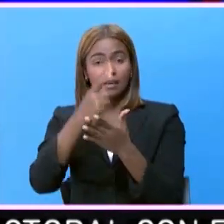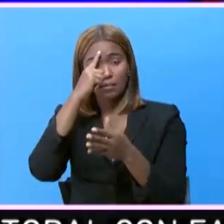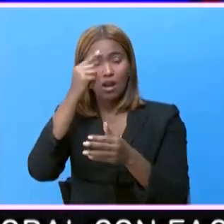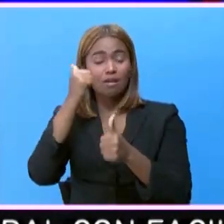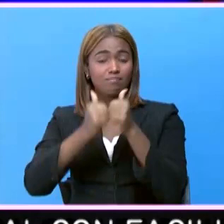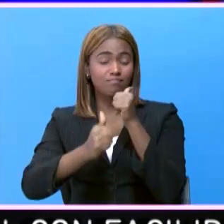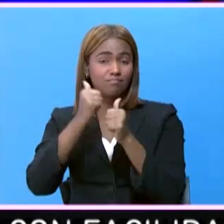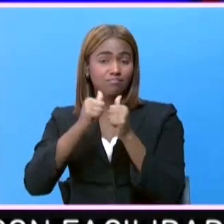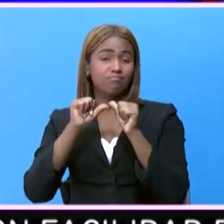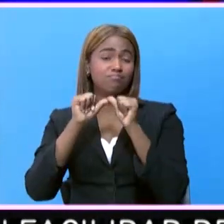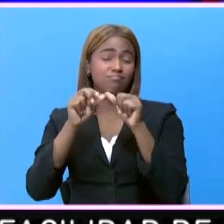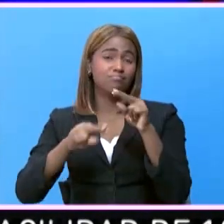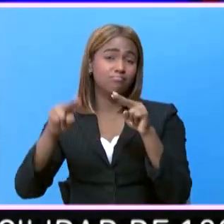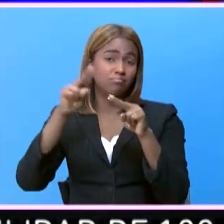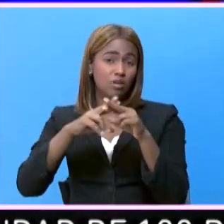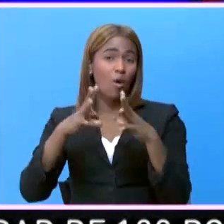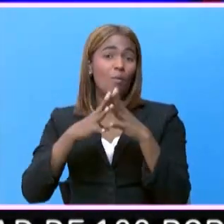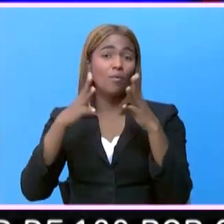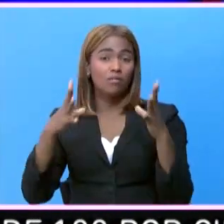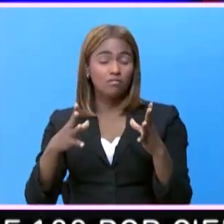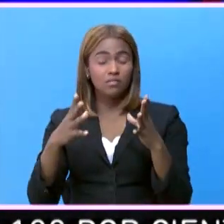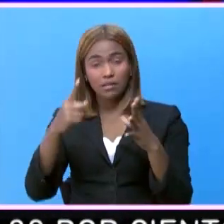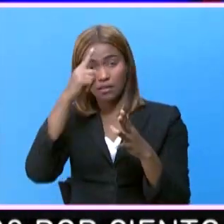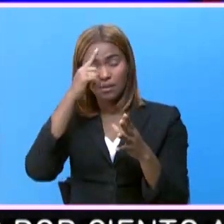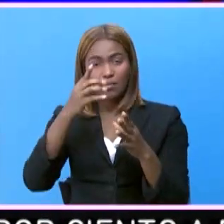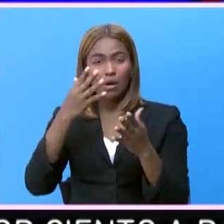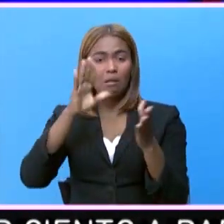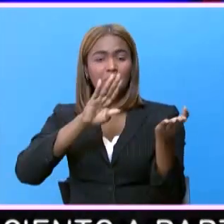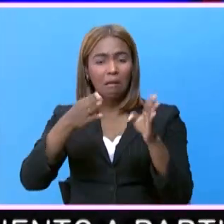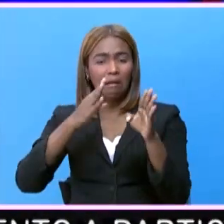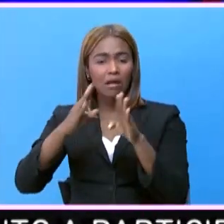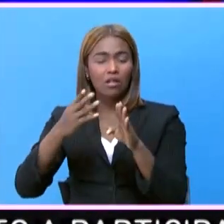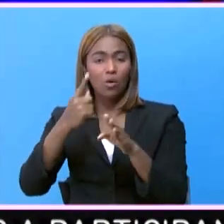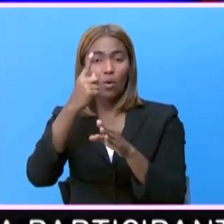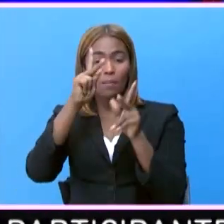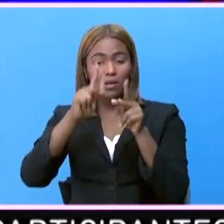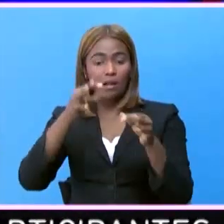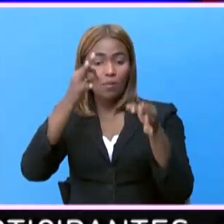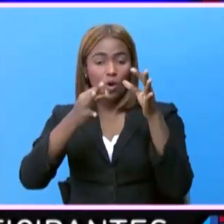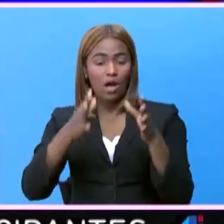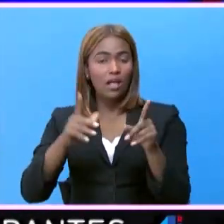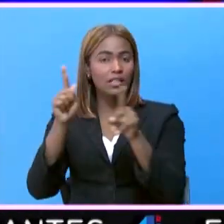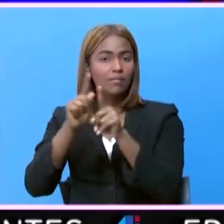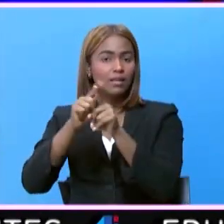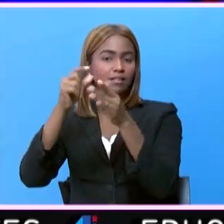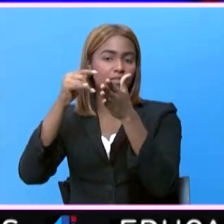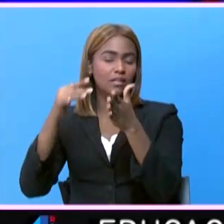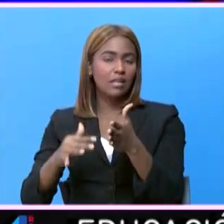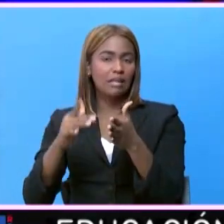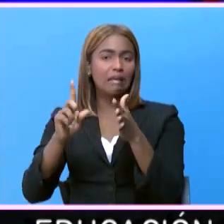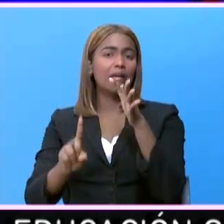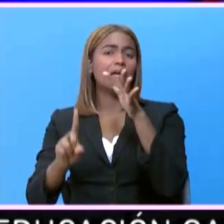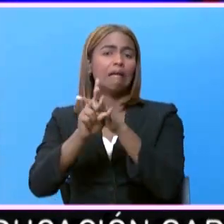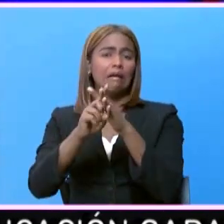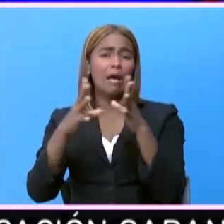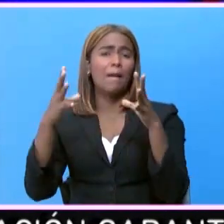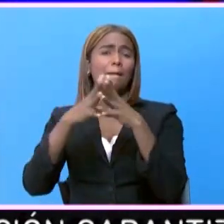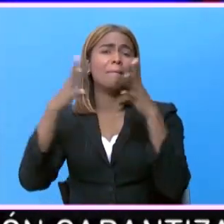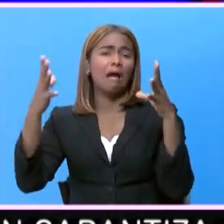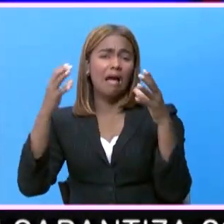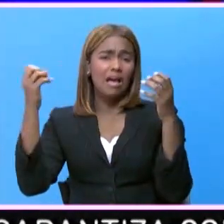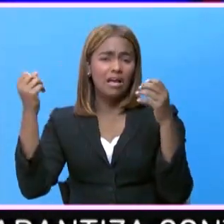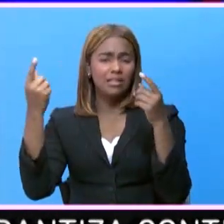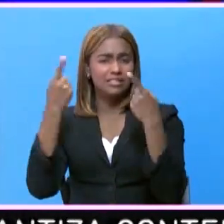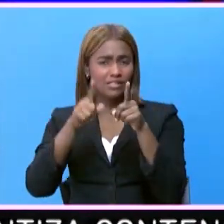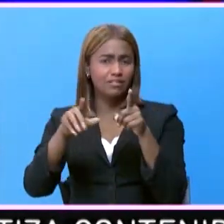problemática ha aumentado considerablemente por las muertes de un abogado y un estudiante, lo que ha atizado la violencia